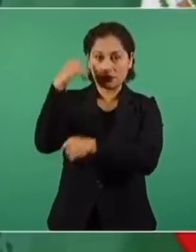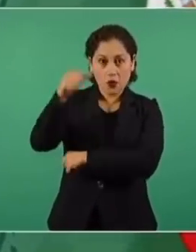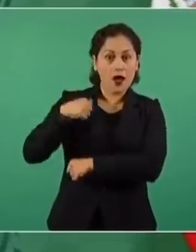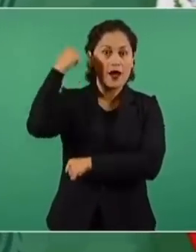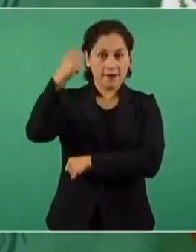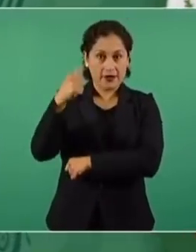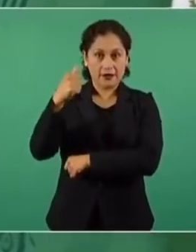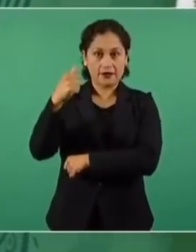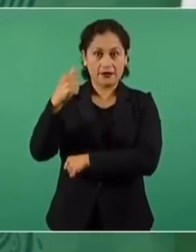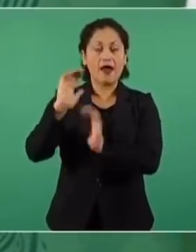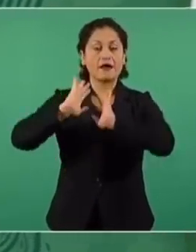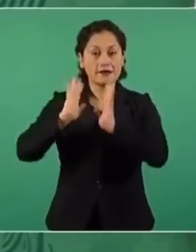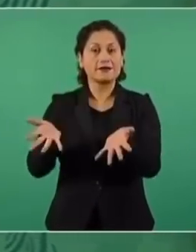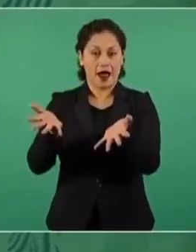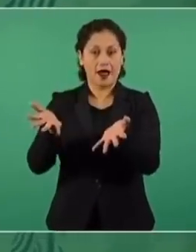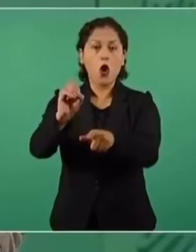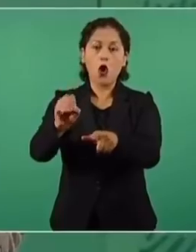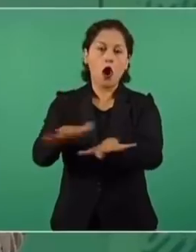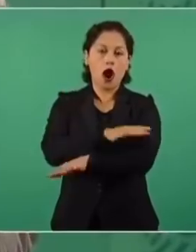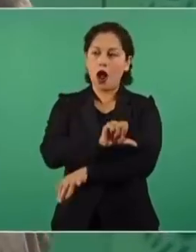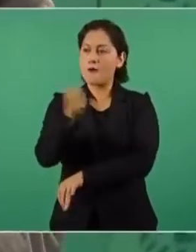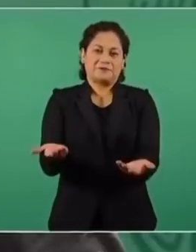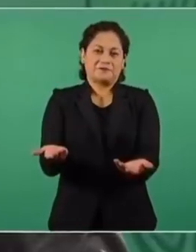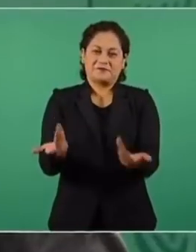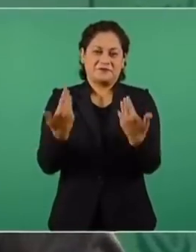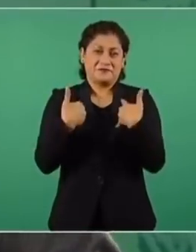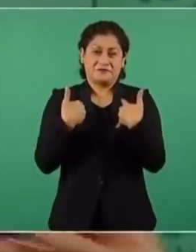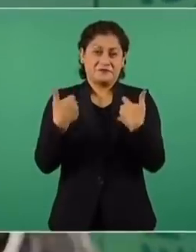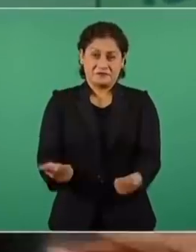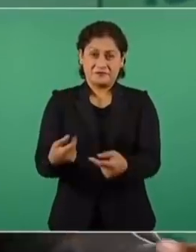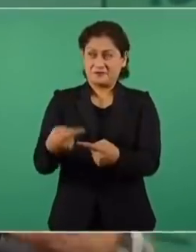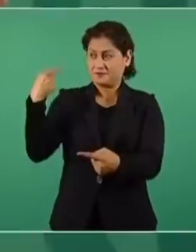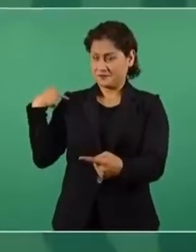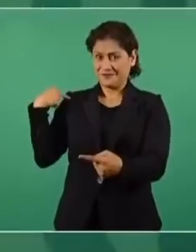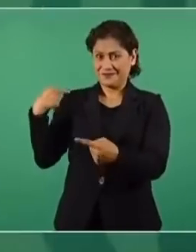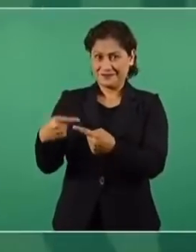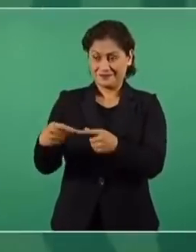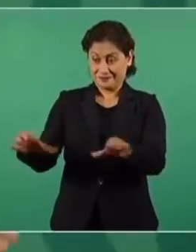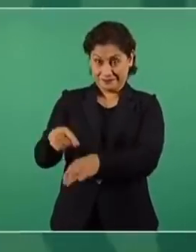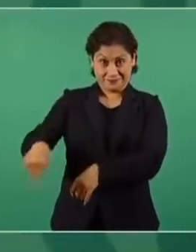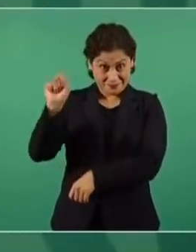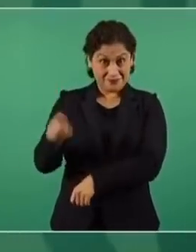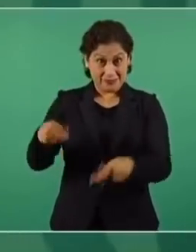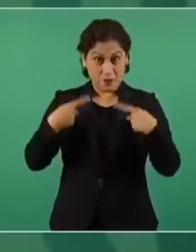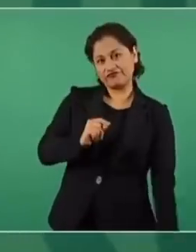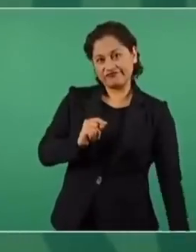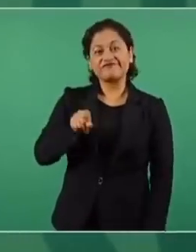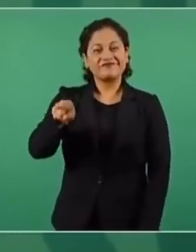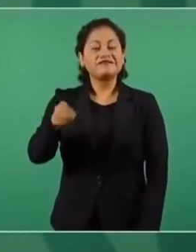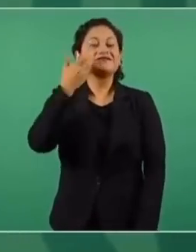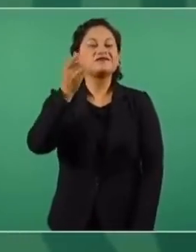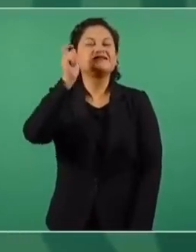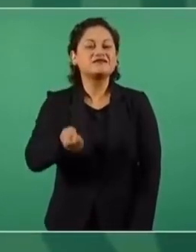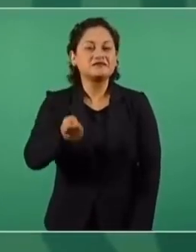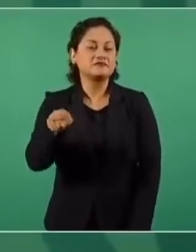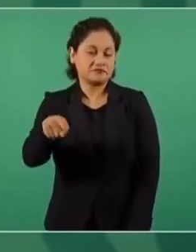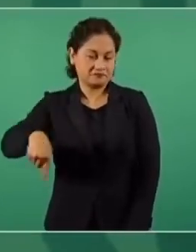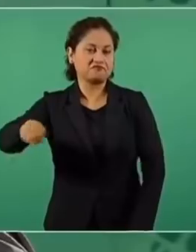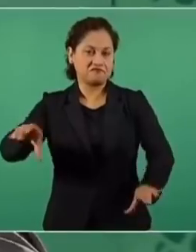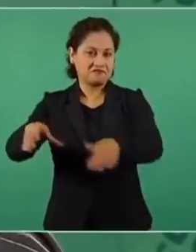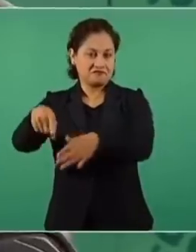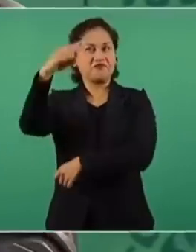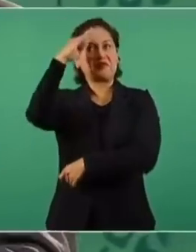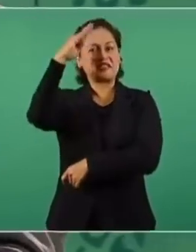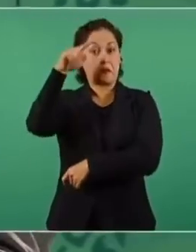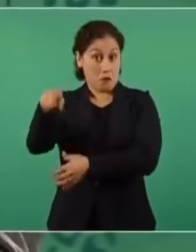se lleve a cabo la revocación del mandato. No quieren todo este bloque conservador, reaccionario, corrupto. Primero le vamos a